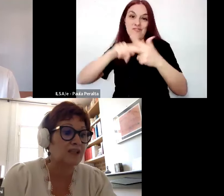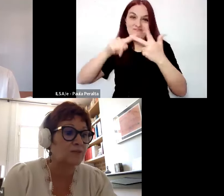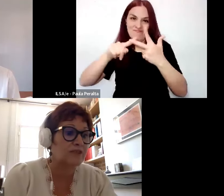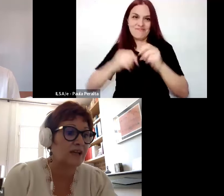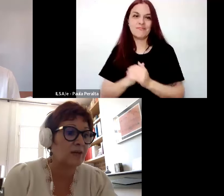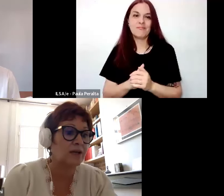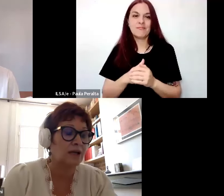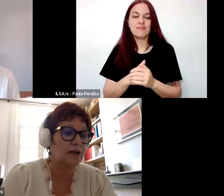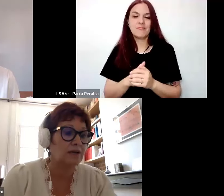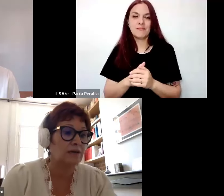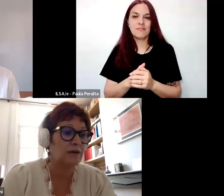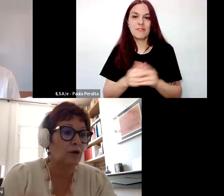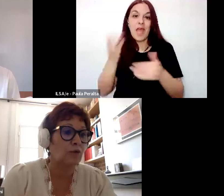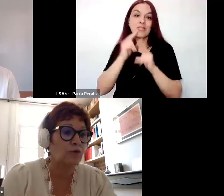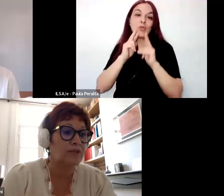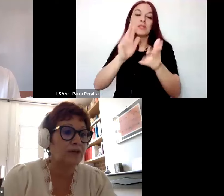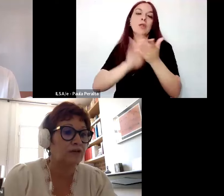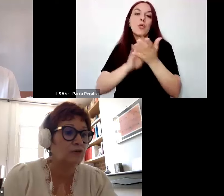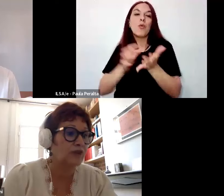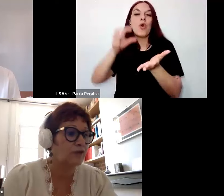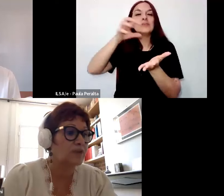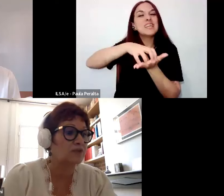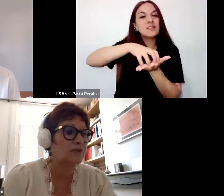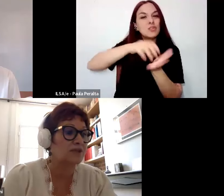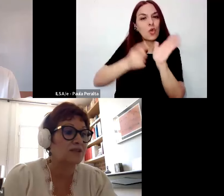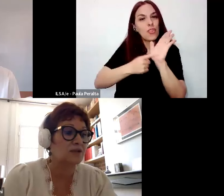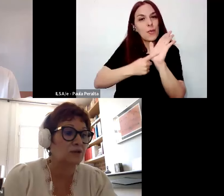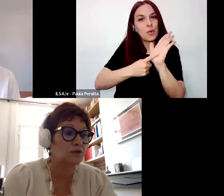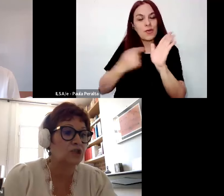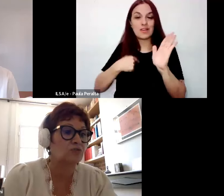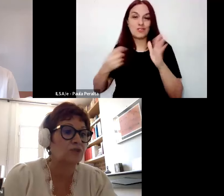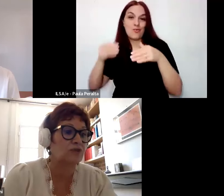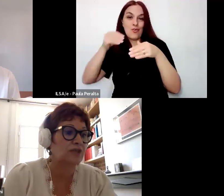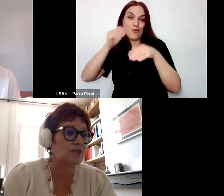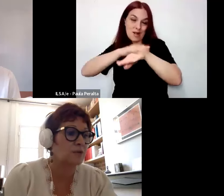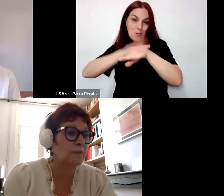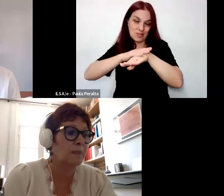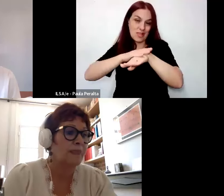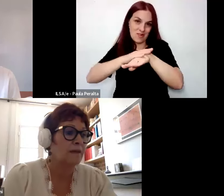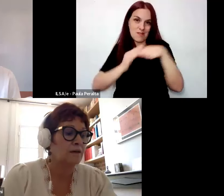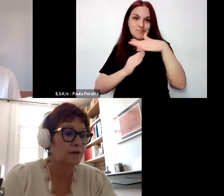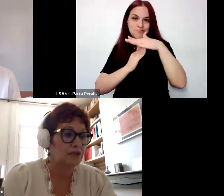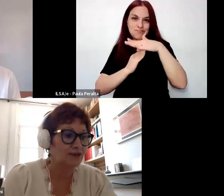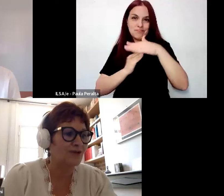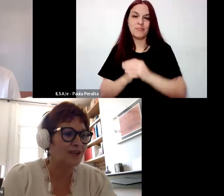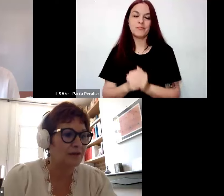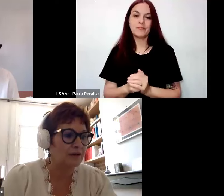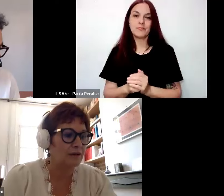centro piloto del cual soy responsable de